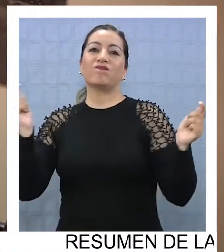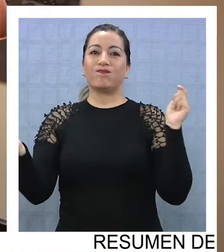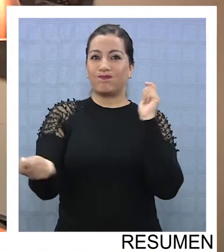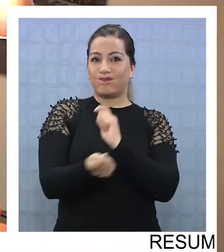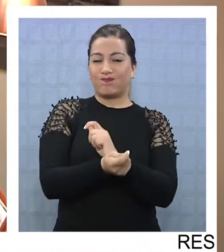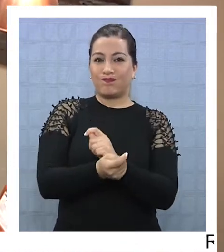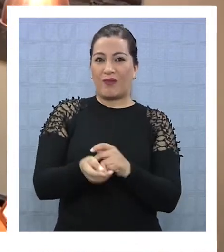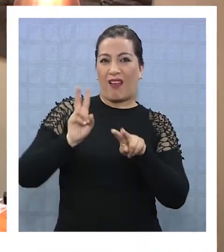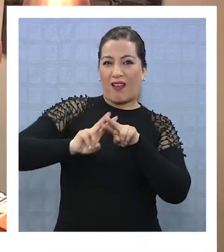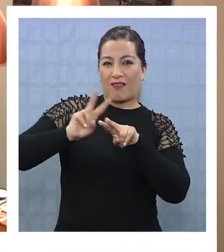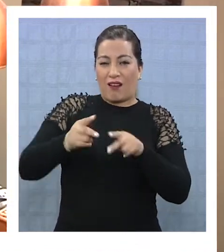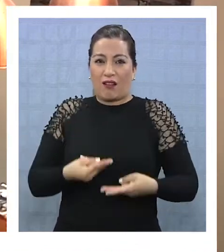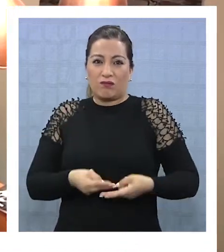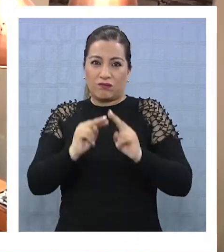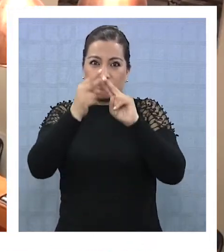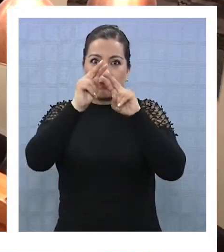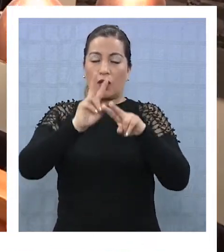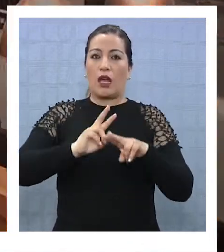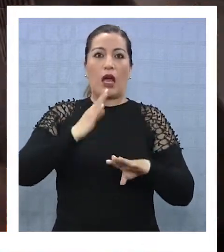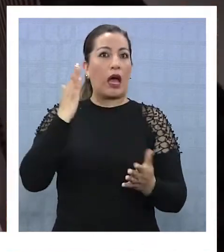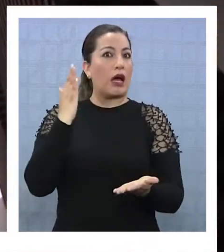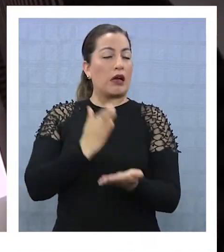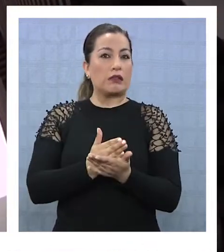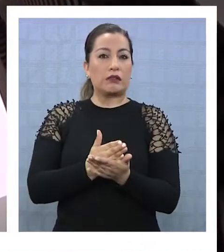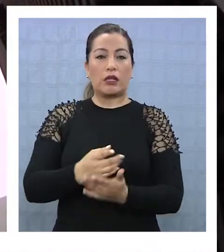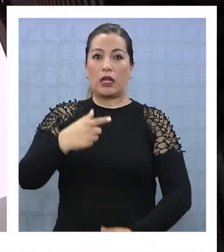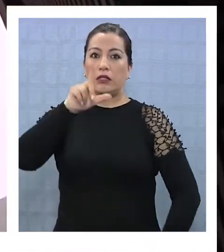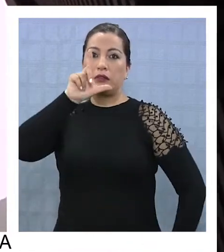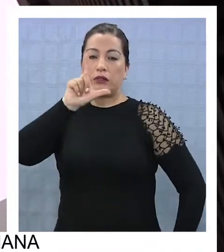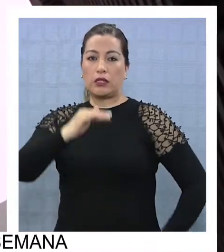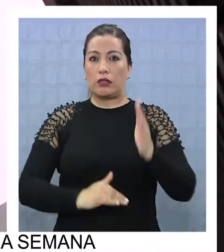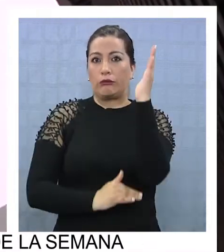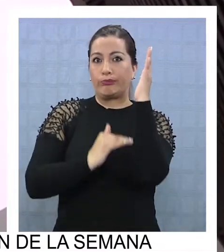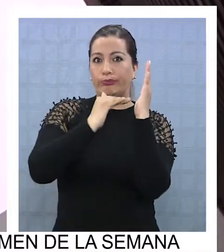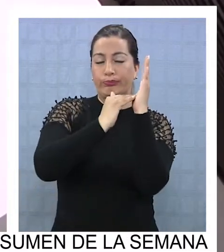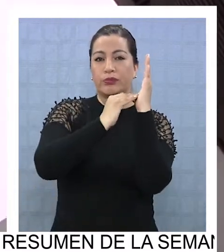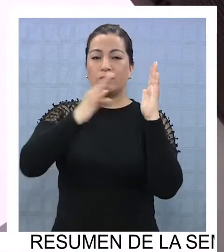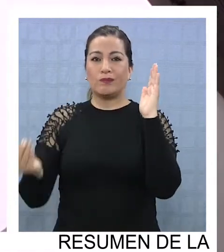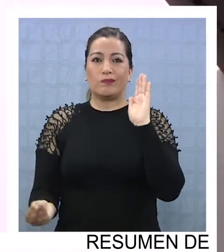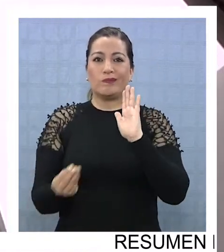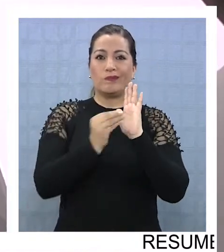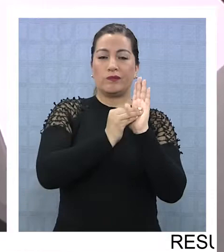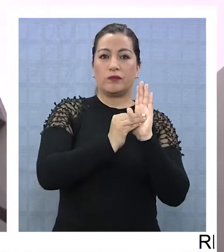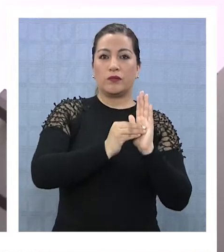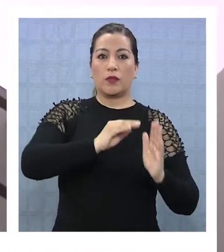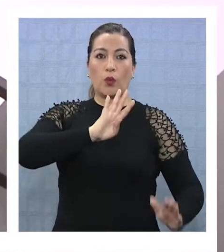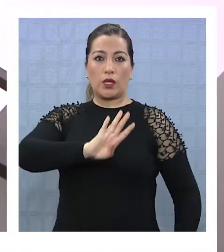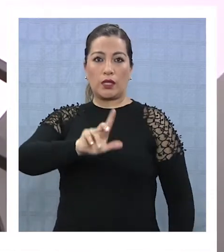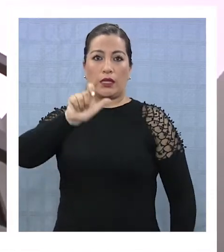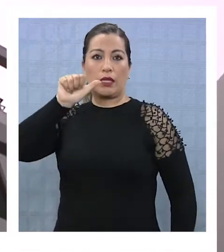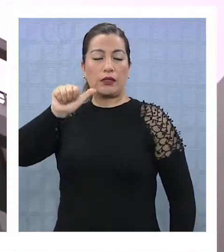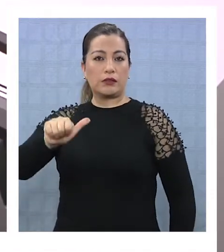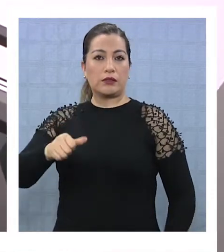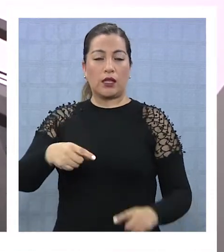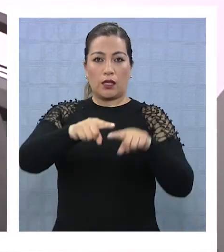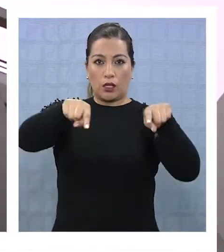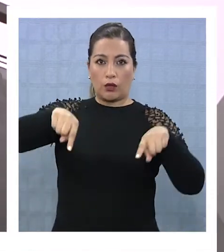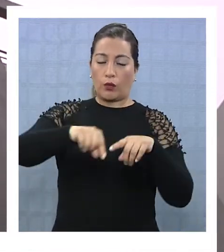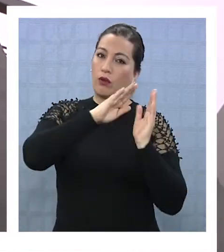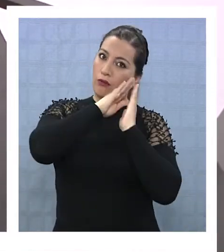una remodelación total, que lo hizo crecer hasta el piso 7 e incorporando 46